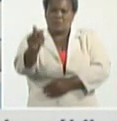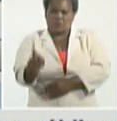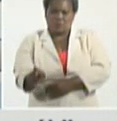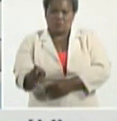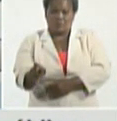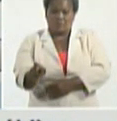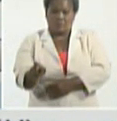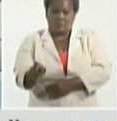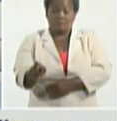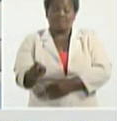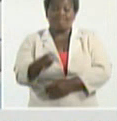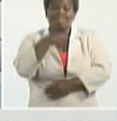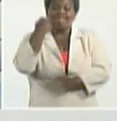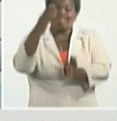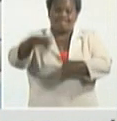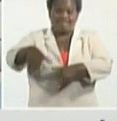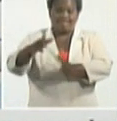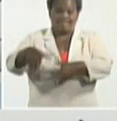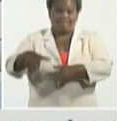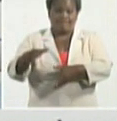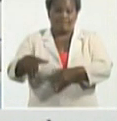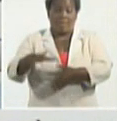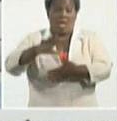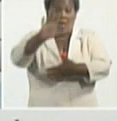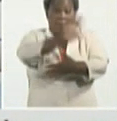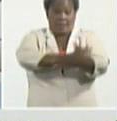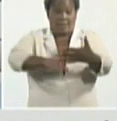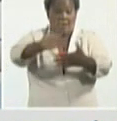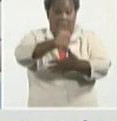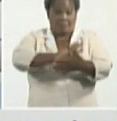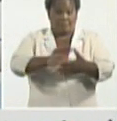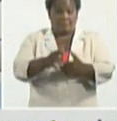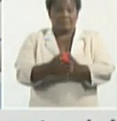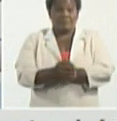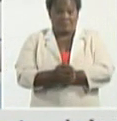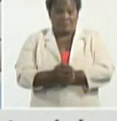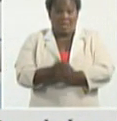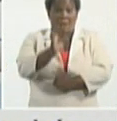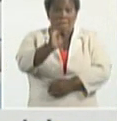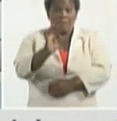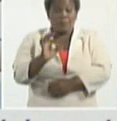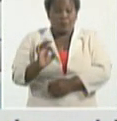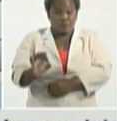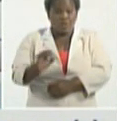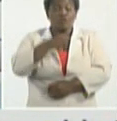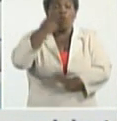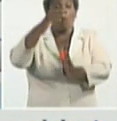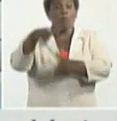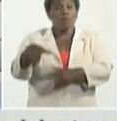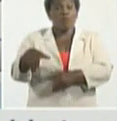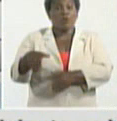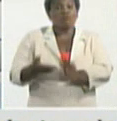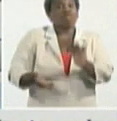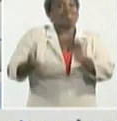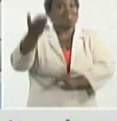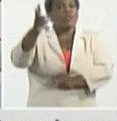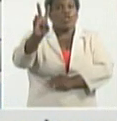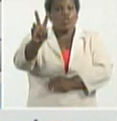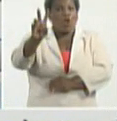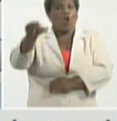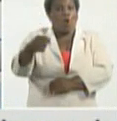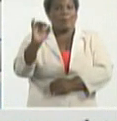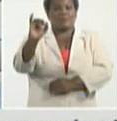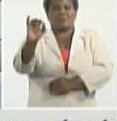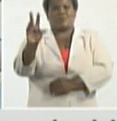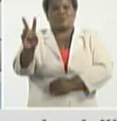han perdido la vida en nuestra región estamos hablando de una letalidad todavía superior el 2.62